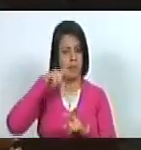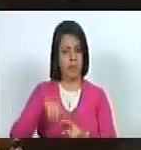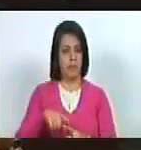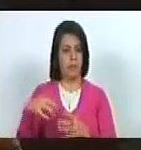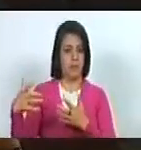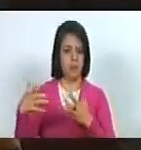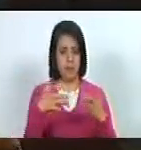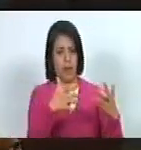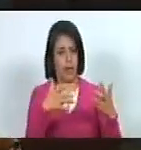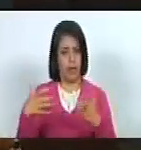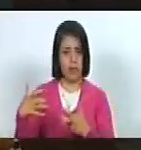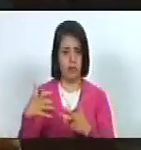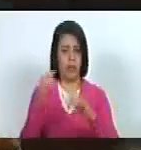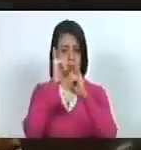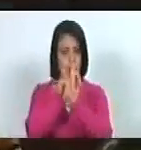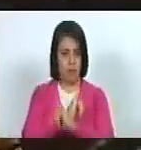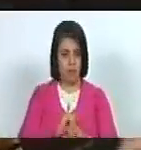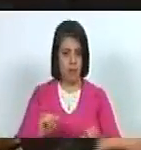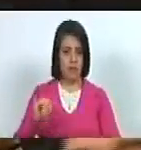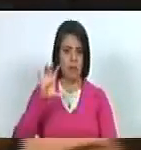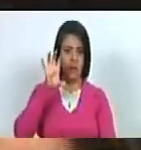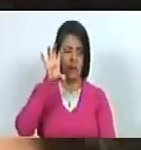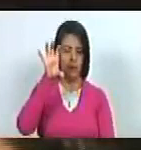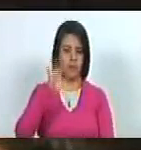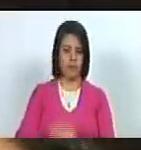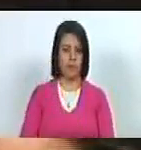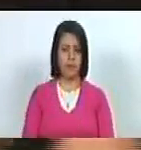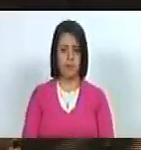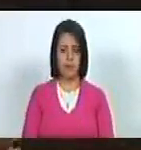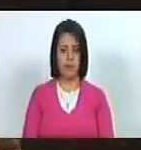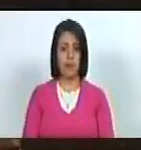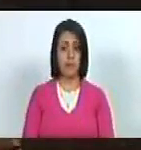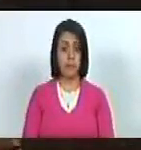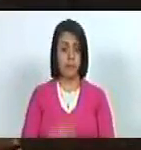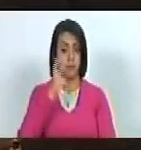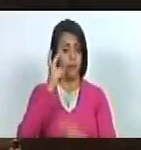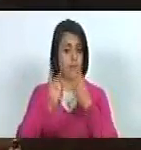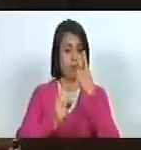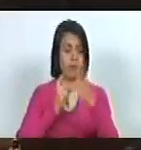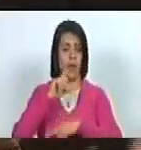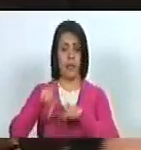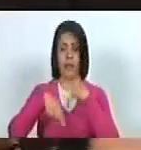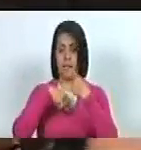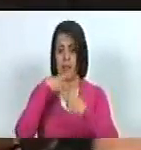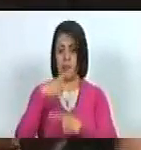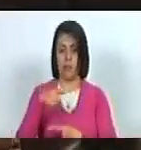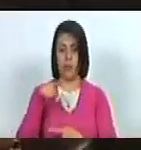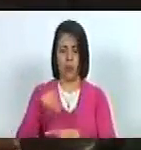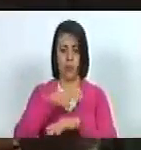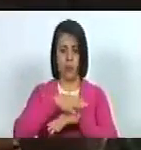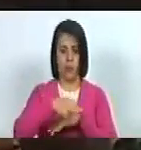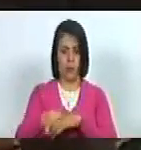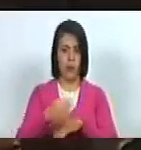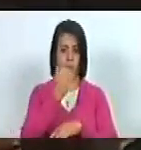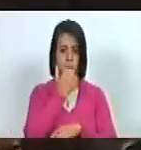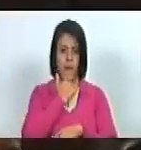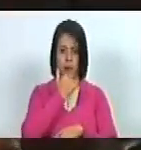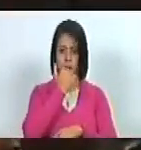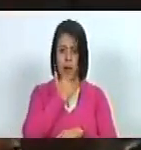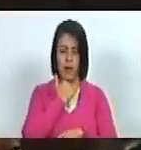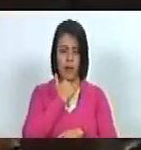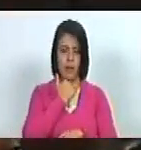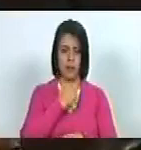de la batalla que selló la independencia de la patria recorriendo luego el municipio de Valencia